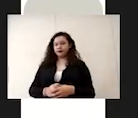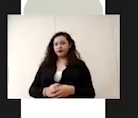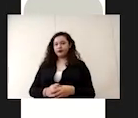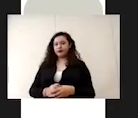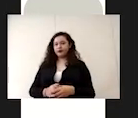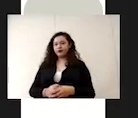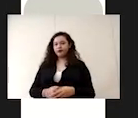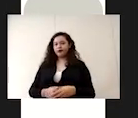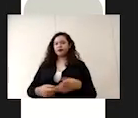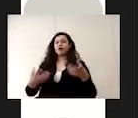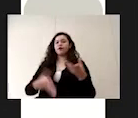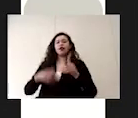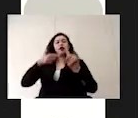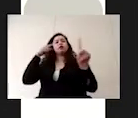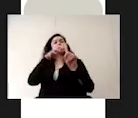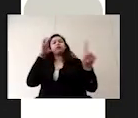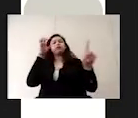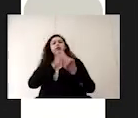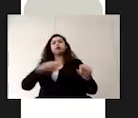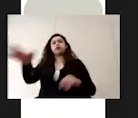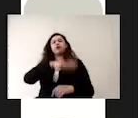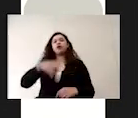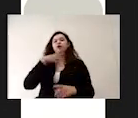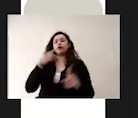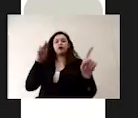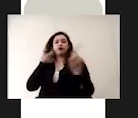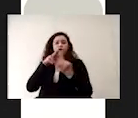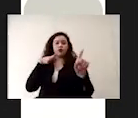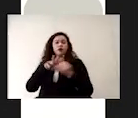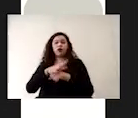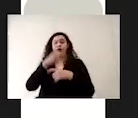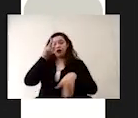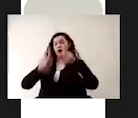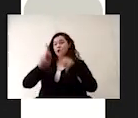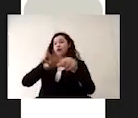¿Cuáles son los alcances y el campo de aplicación de esta plática?